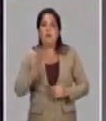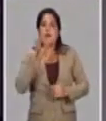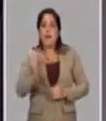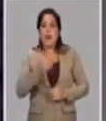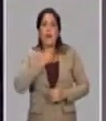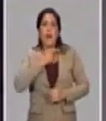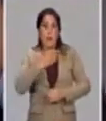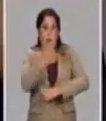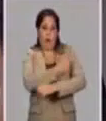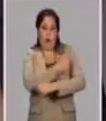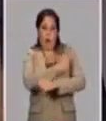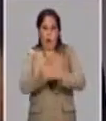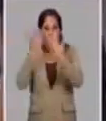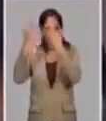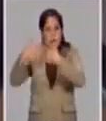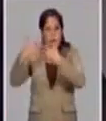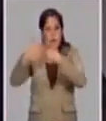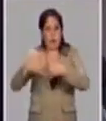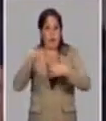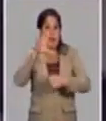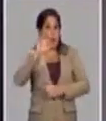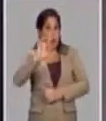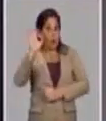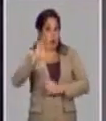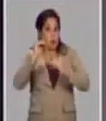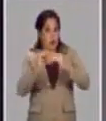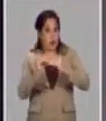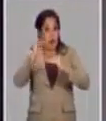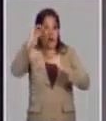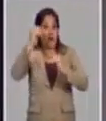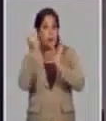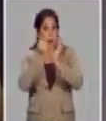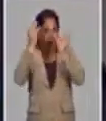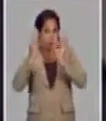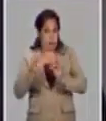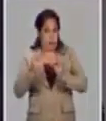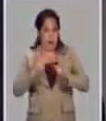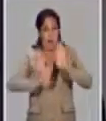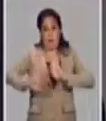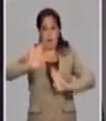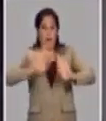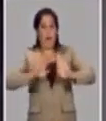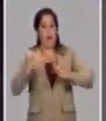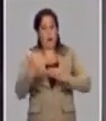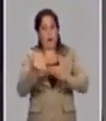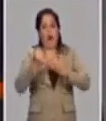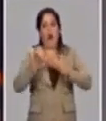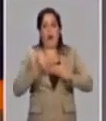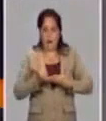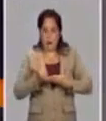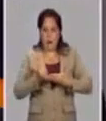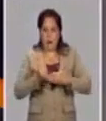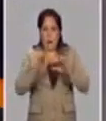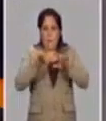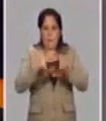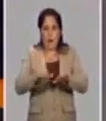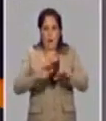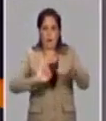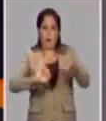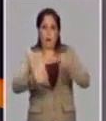por tanto, siempre que tengas vacunas que logren, más de un 50% de eficacia, pues eso ayudaría a